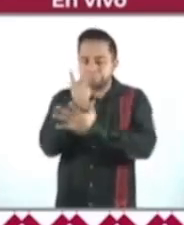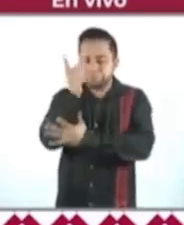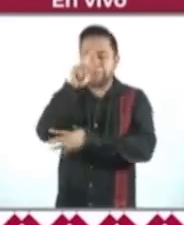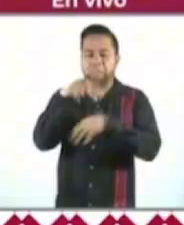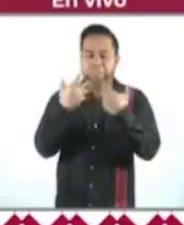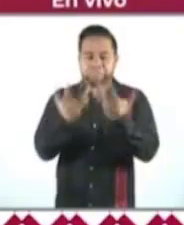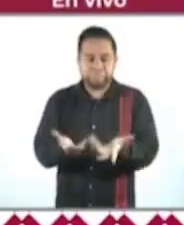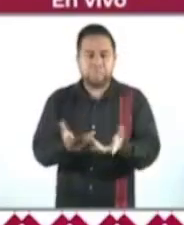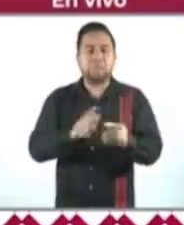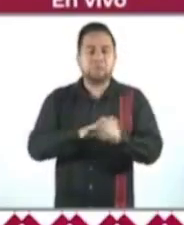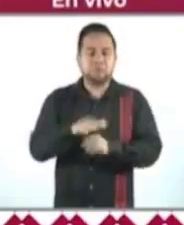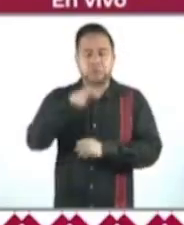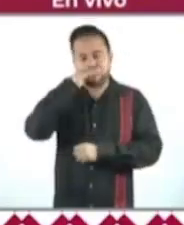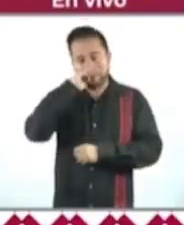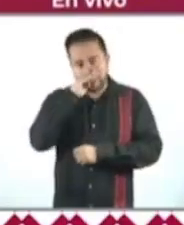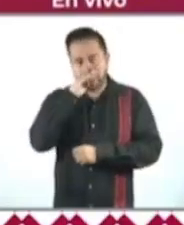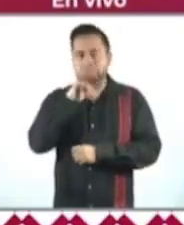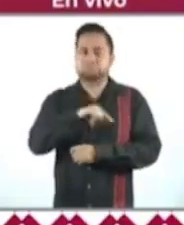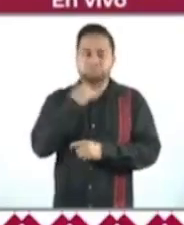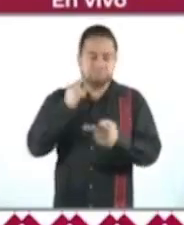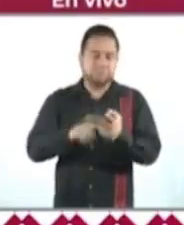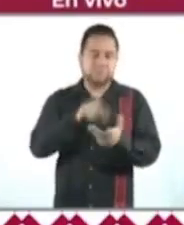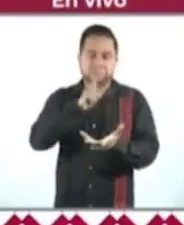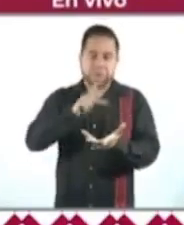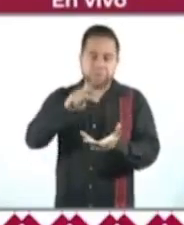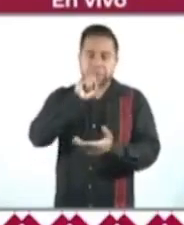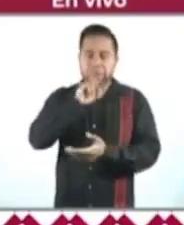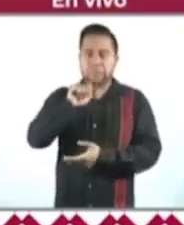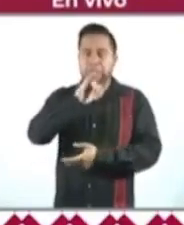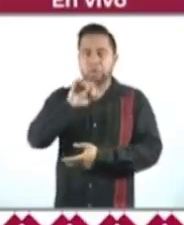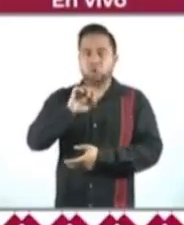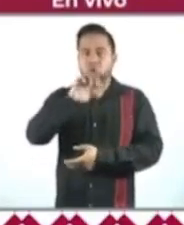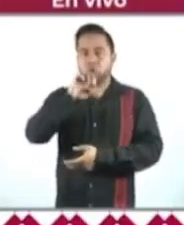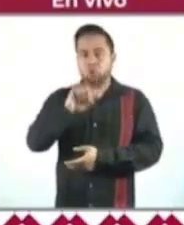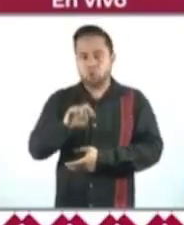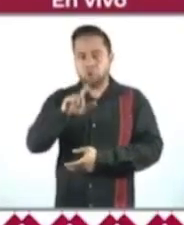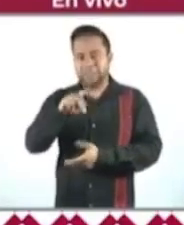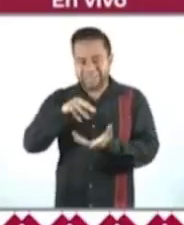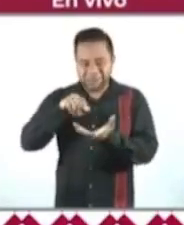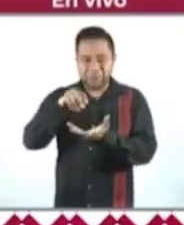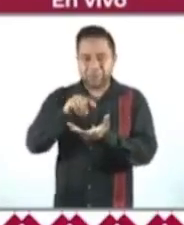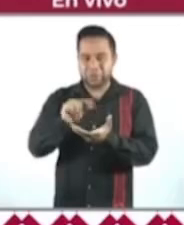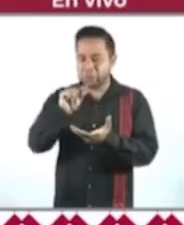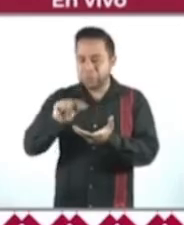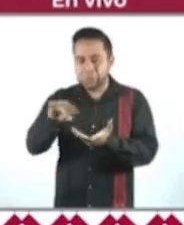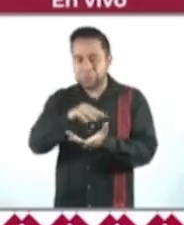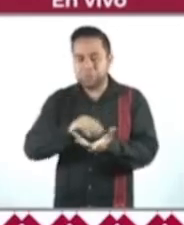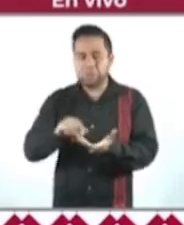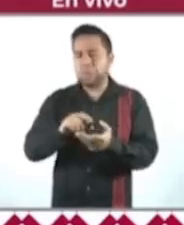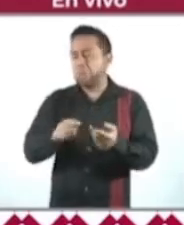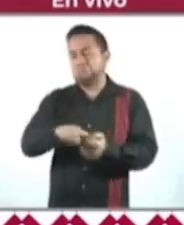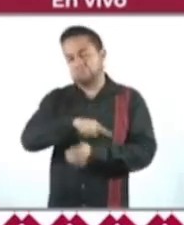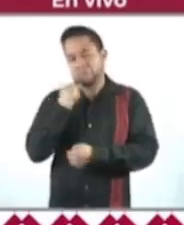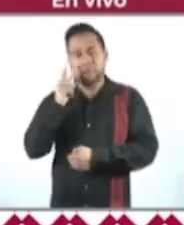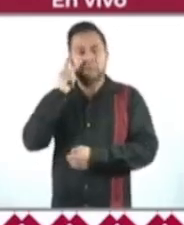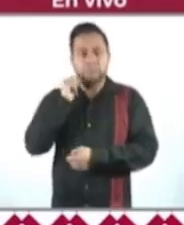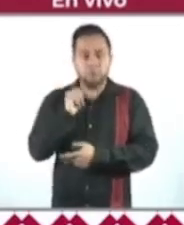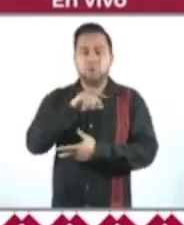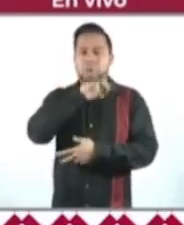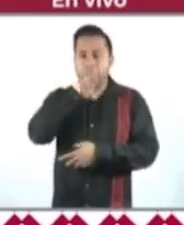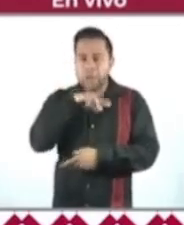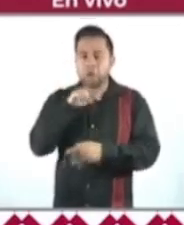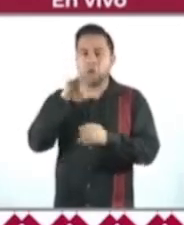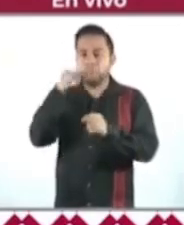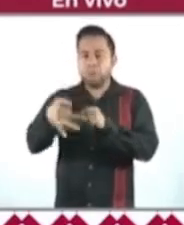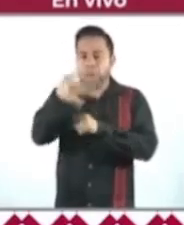lo hemos comentado, es maíz, papaya y ajonjolí, esos son los que ya se perdieron. El limón, el mango y el